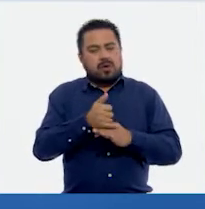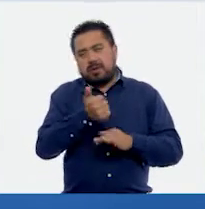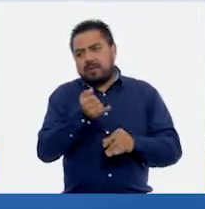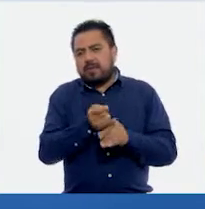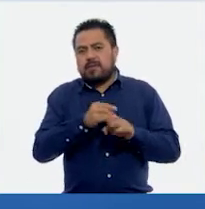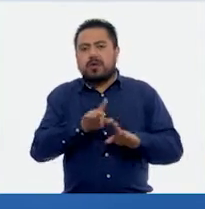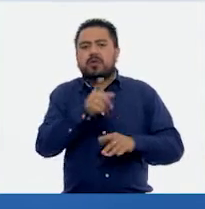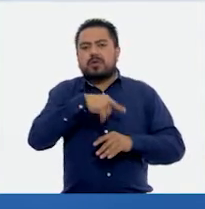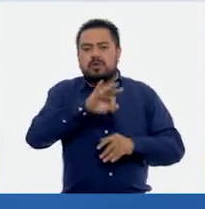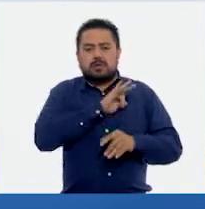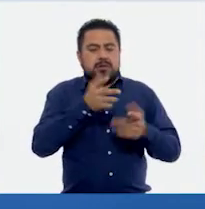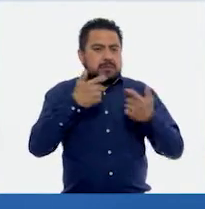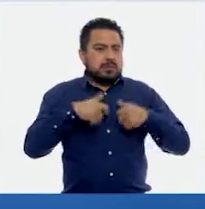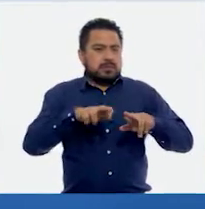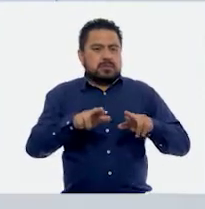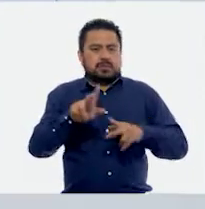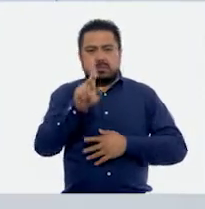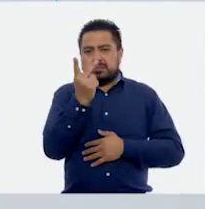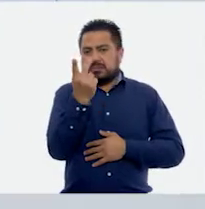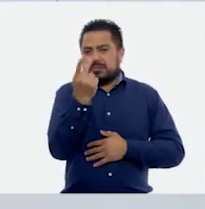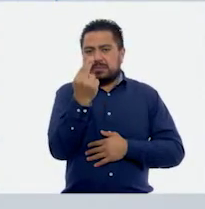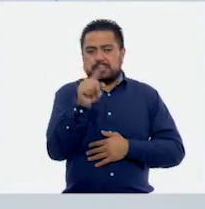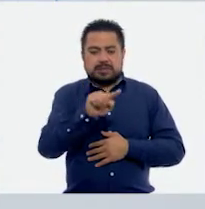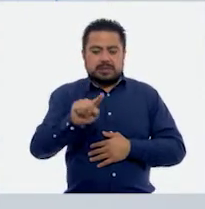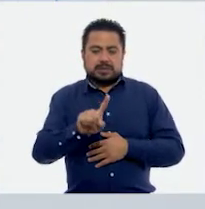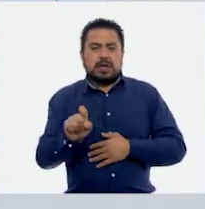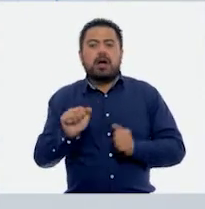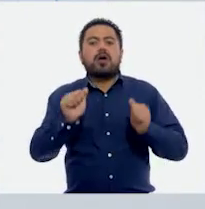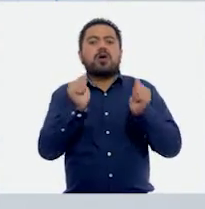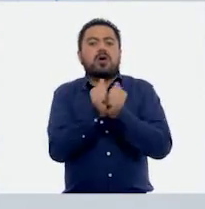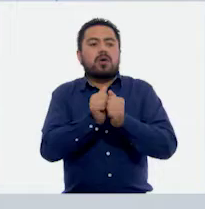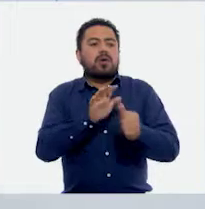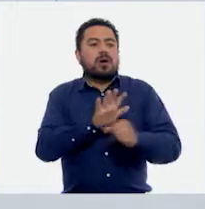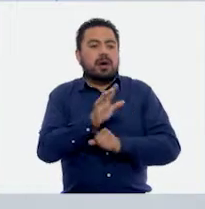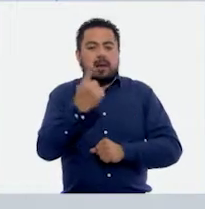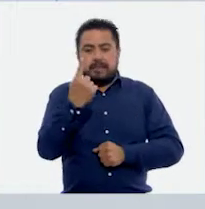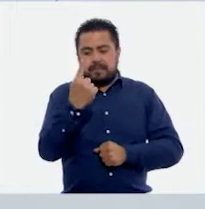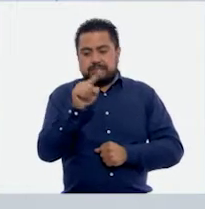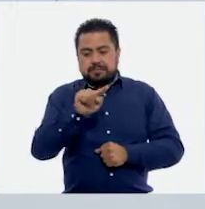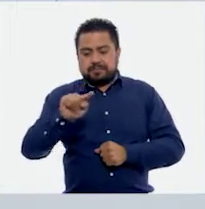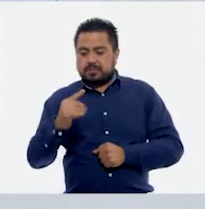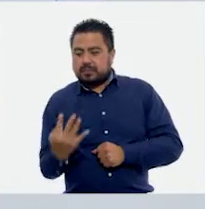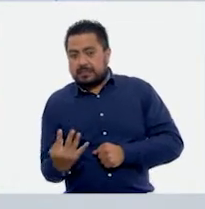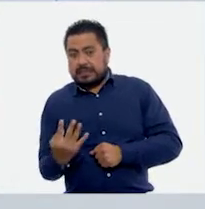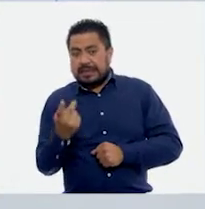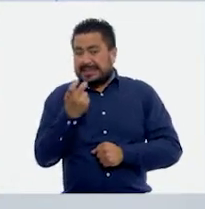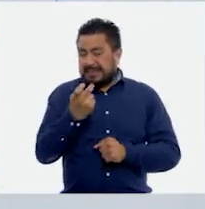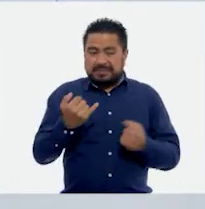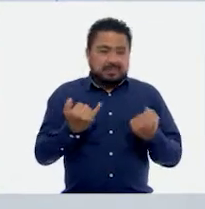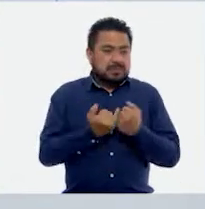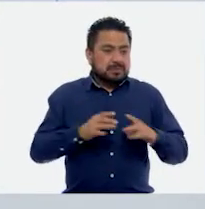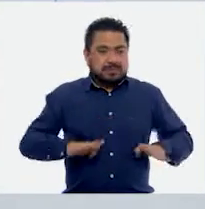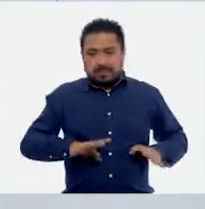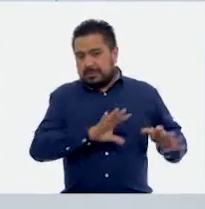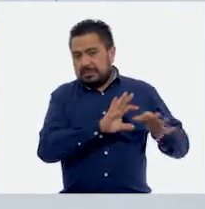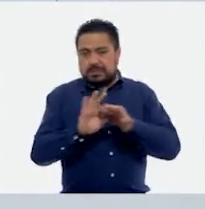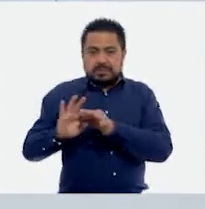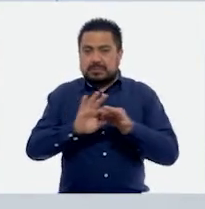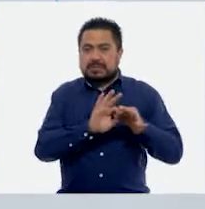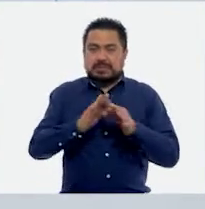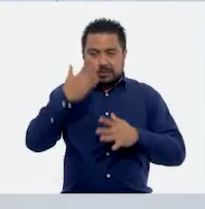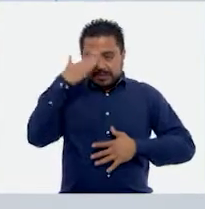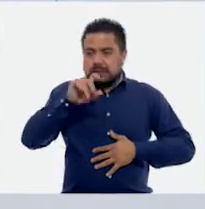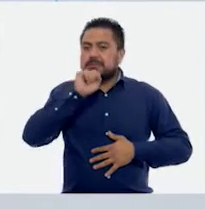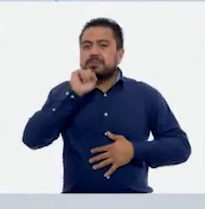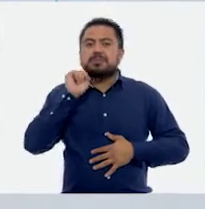Podríamos también representar 25 centésimos con... Un cuarto. Ajá, y esto es equivalente. Sabemos que es